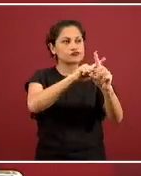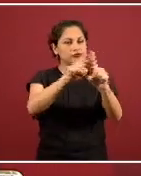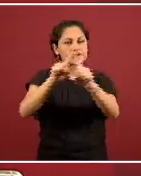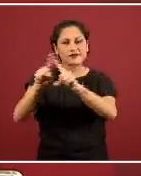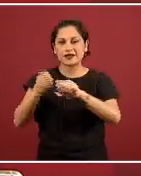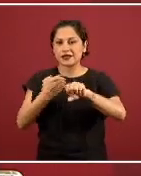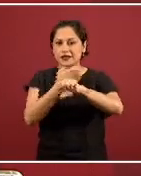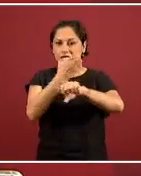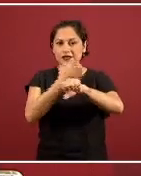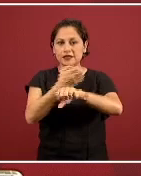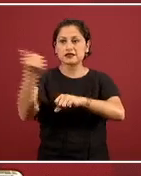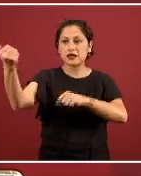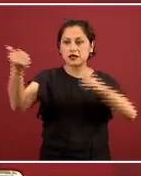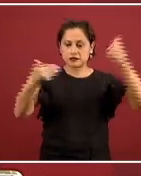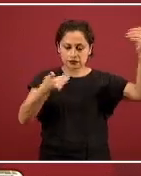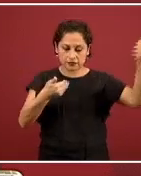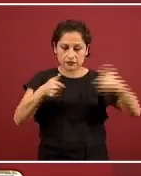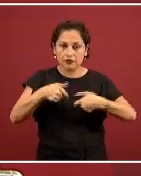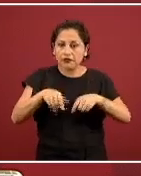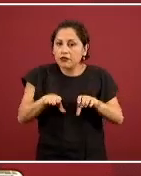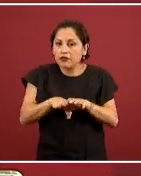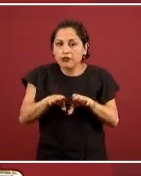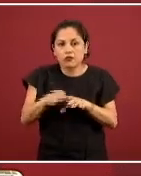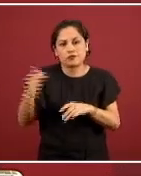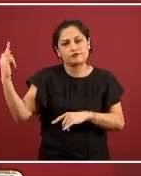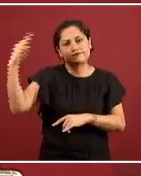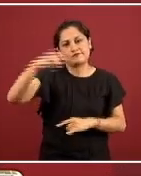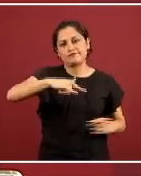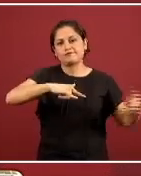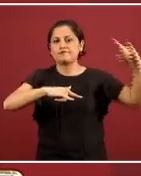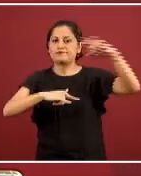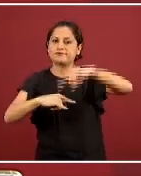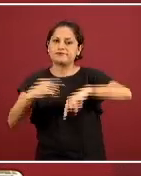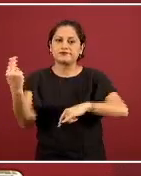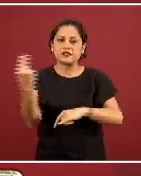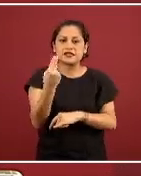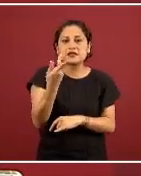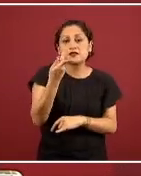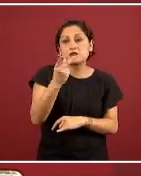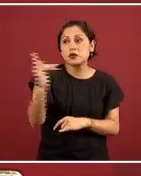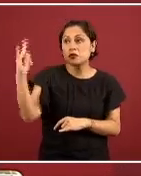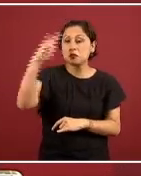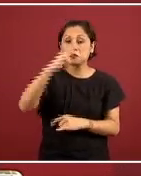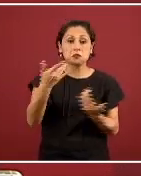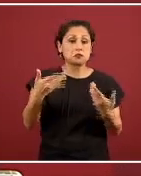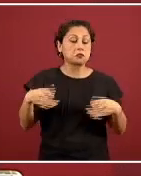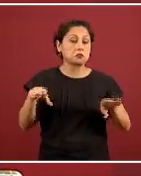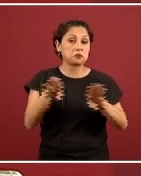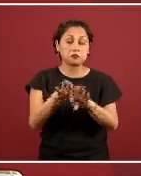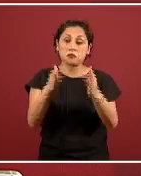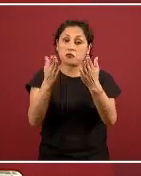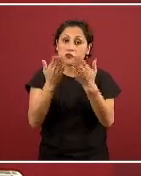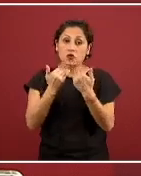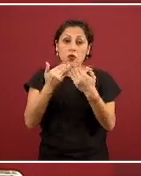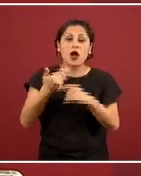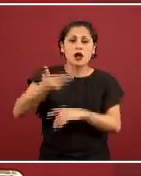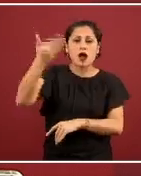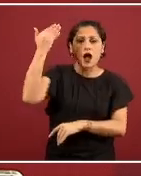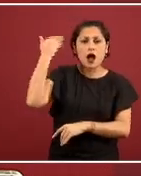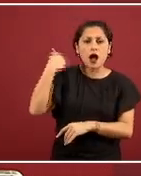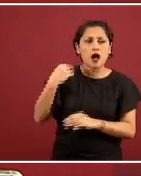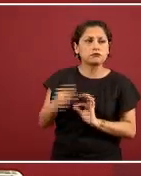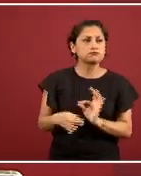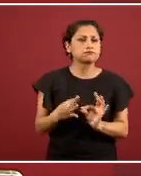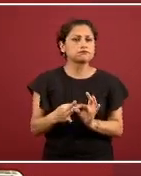requiere pues una aeronave entonces esto perturbó un mecanismo que de otra manera funcionaría de manera eficiente ahora no